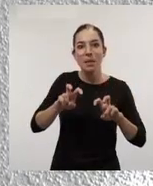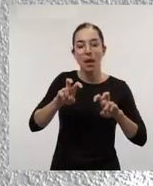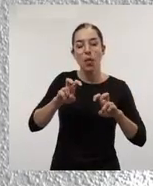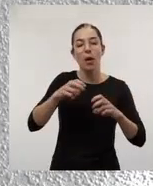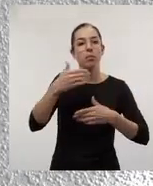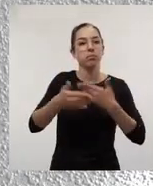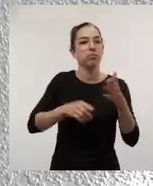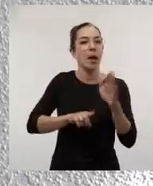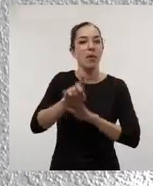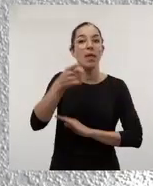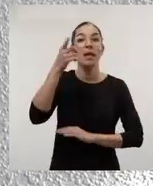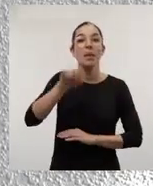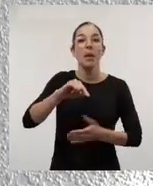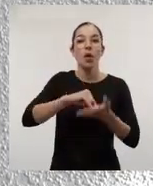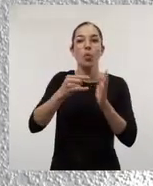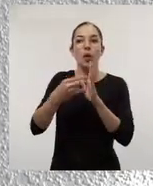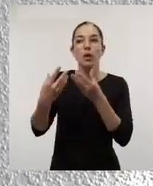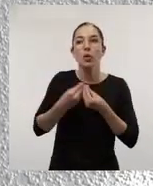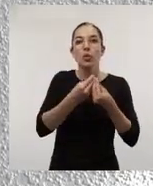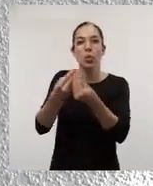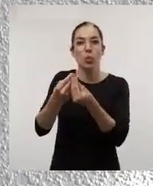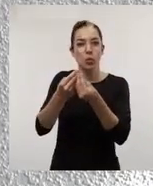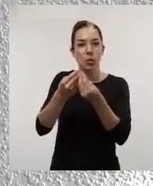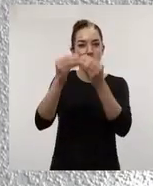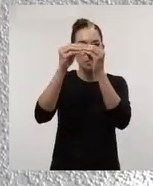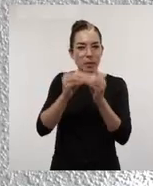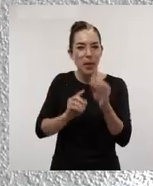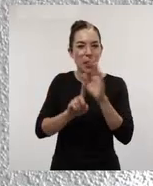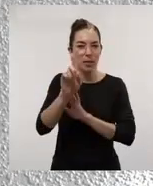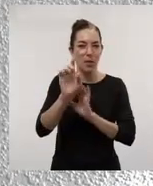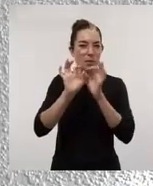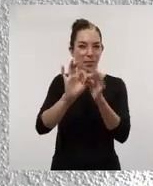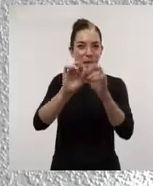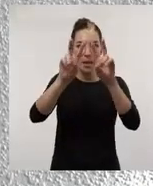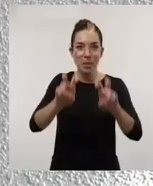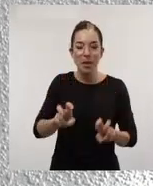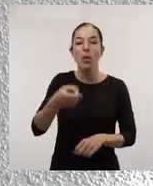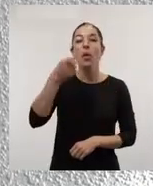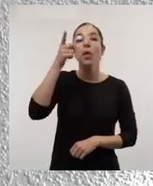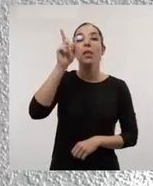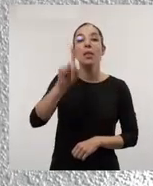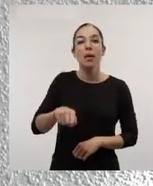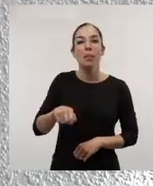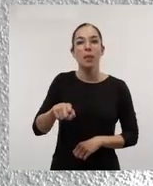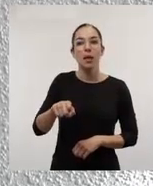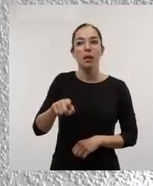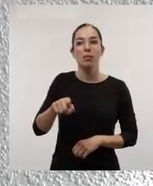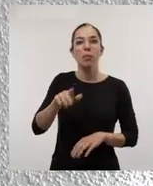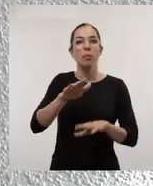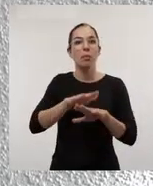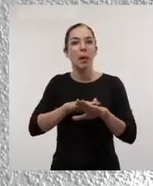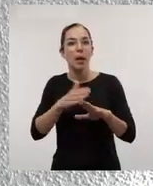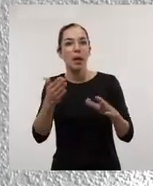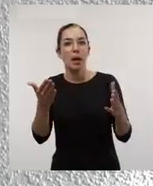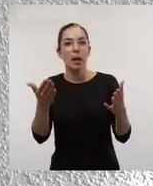investigadora, también en desarrollar proyectos conjuntos de investigación y también en